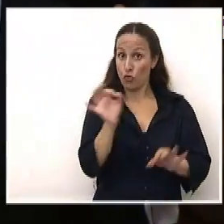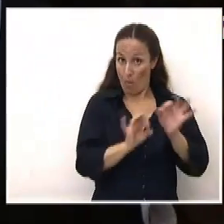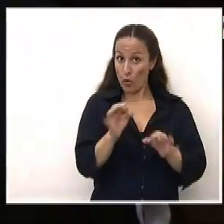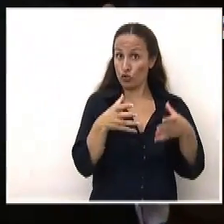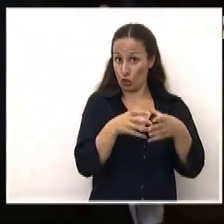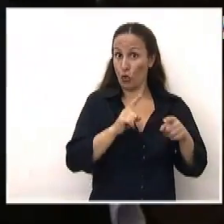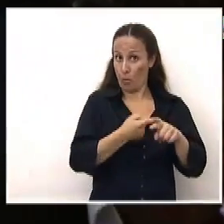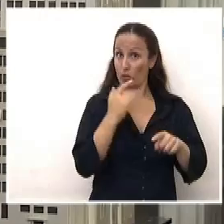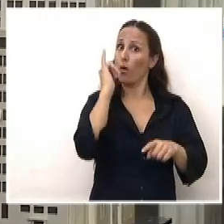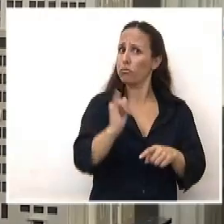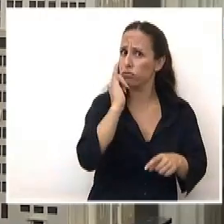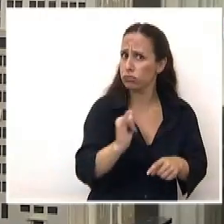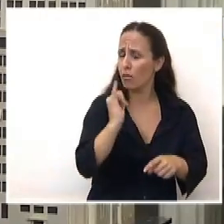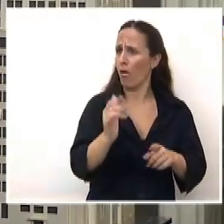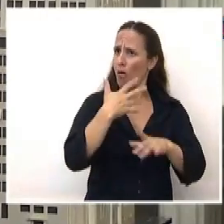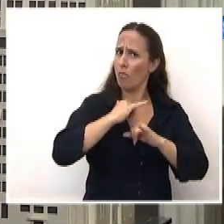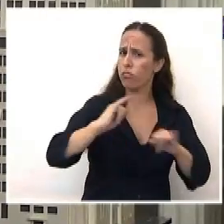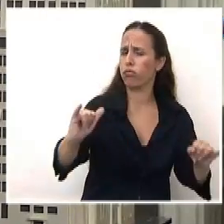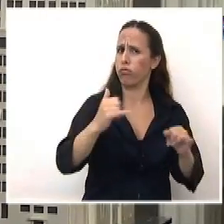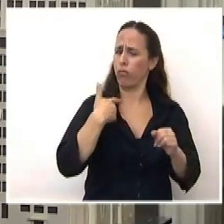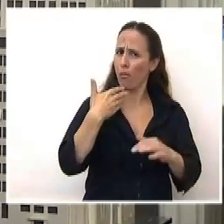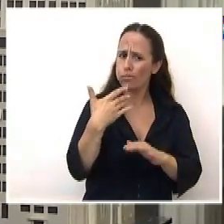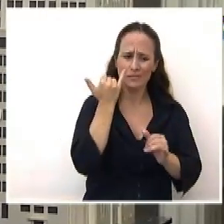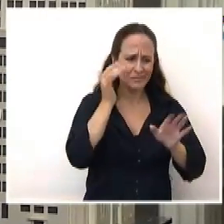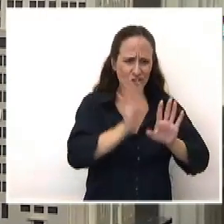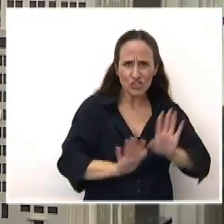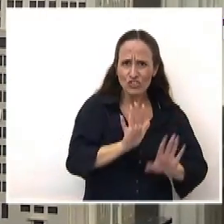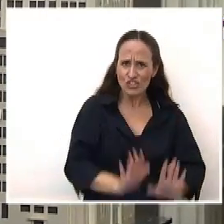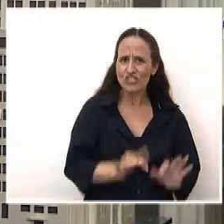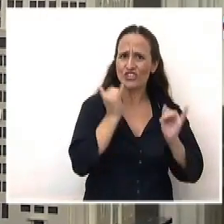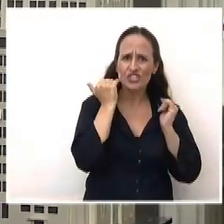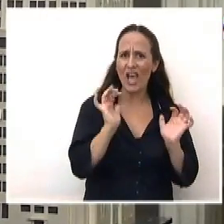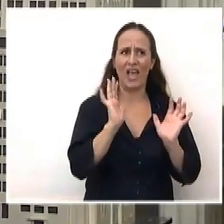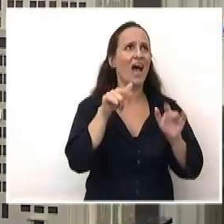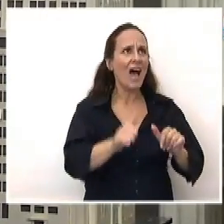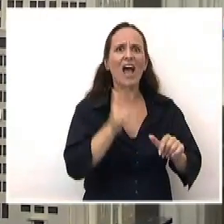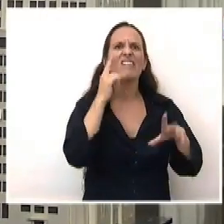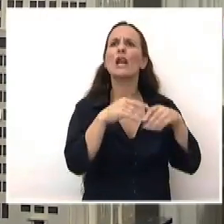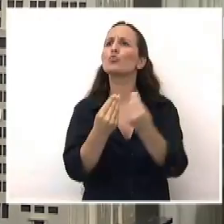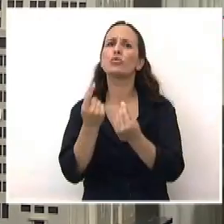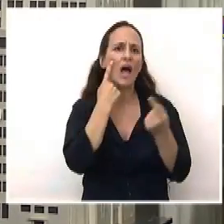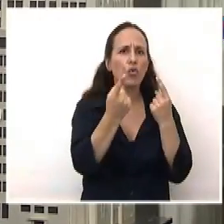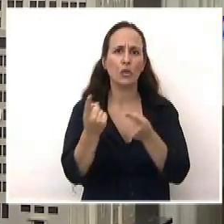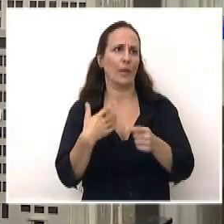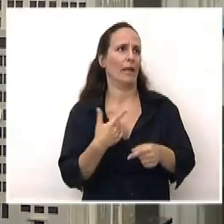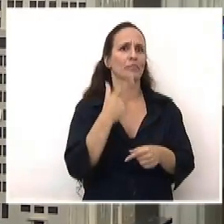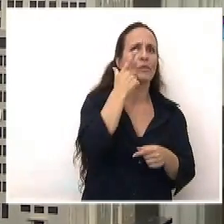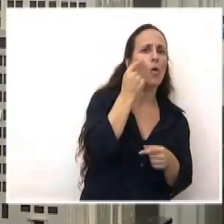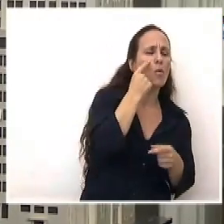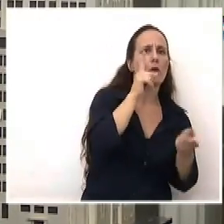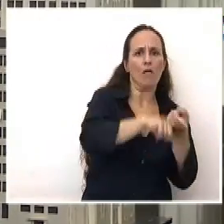explicitado, está construido, está con los resultados concretos en la sociedad. El matrimonio igualitario, la igualdad de